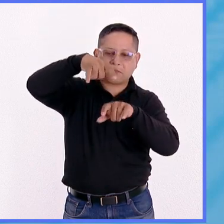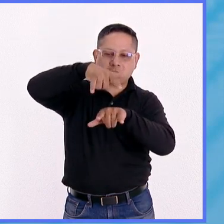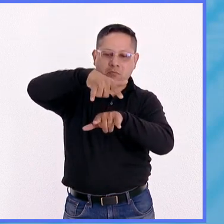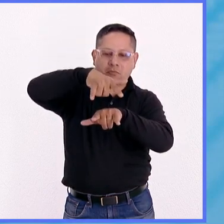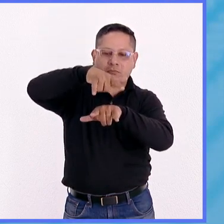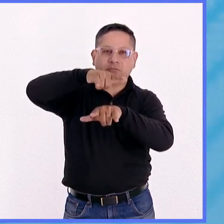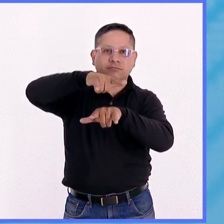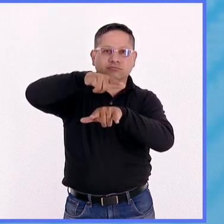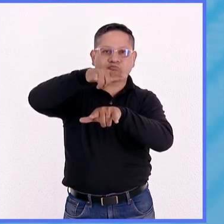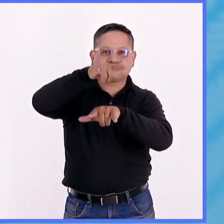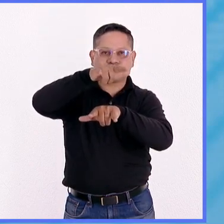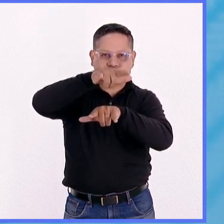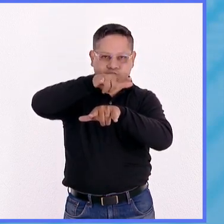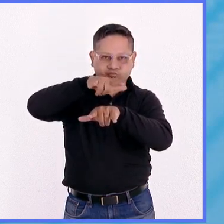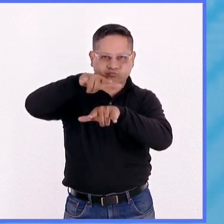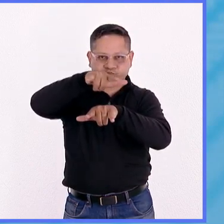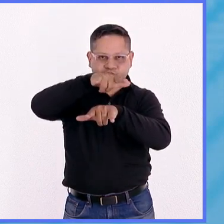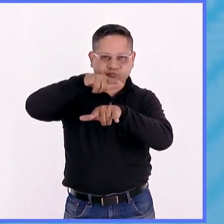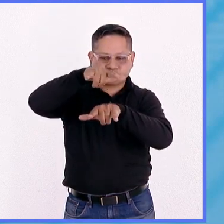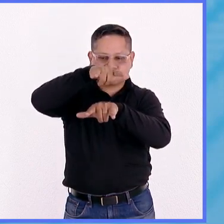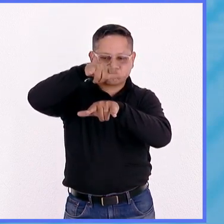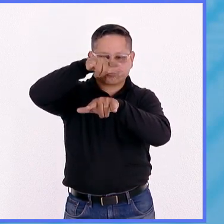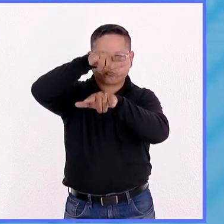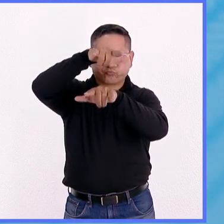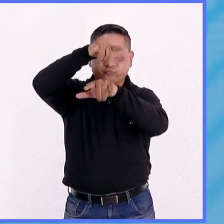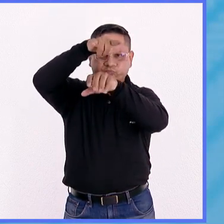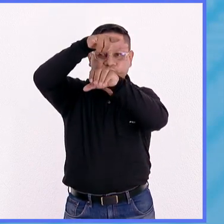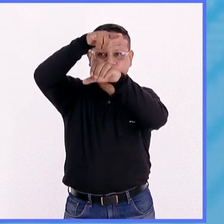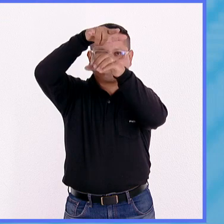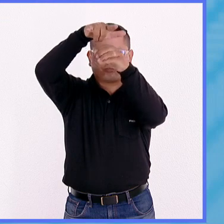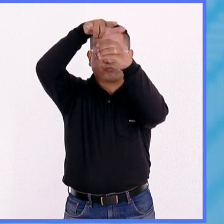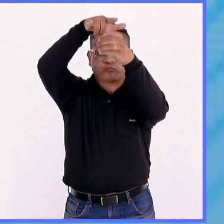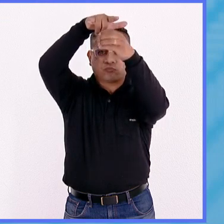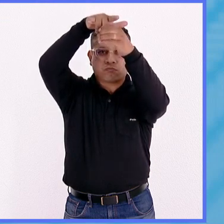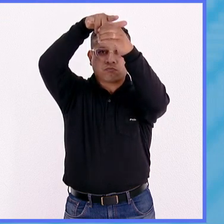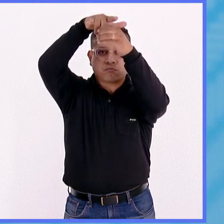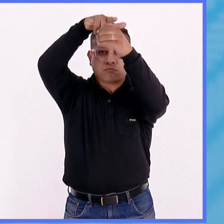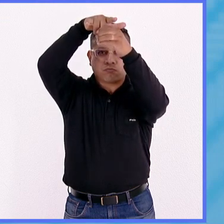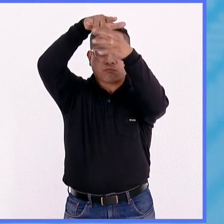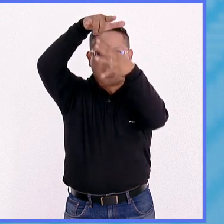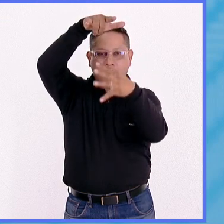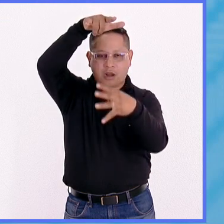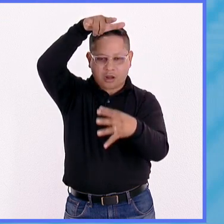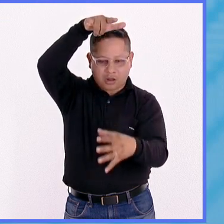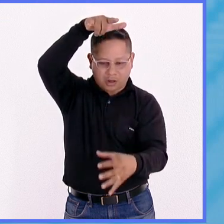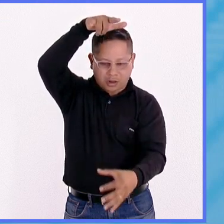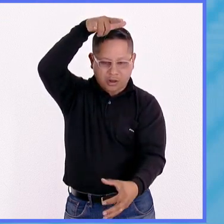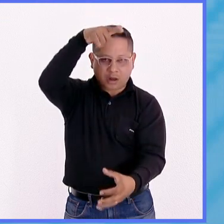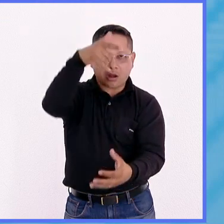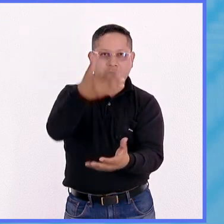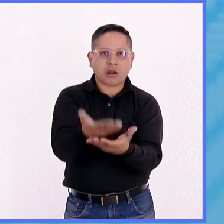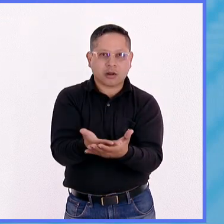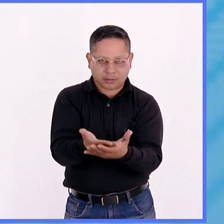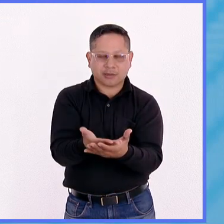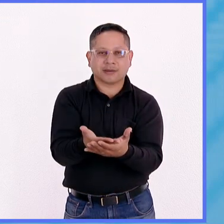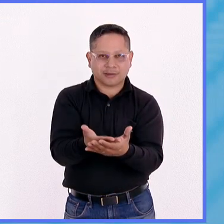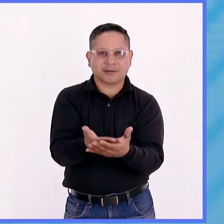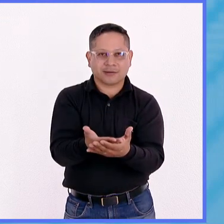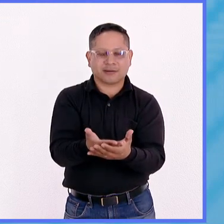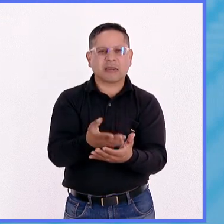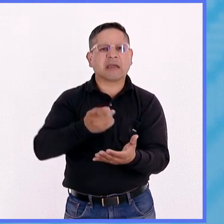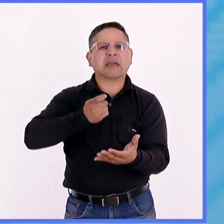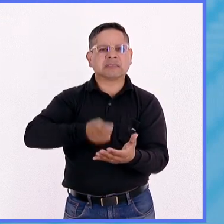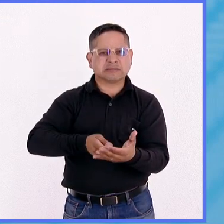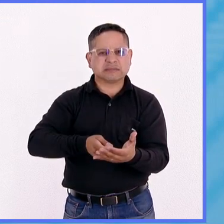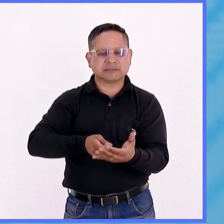lo lleva. Y en el momento de que lo suelta, bueno, debe cumplir con la misión espacial que, entre otras cosas,